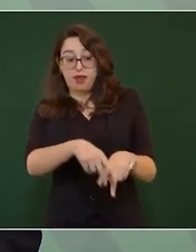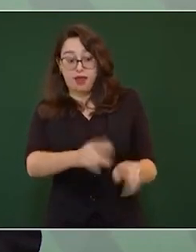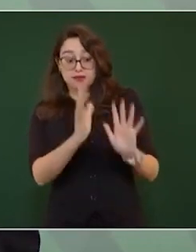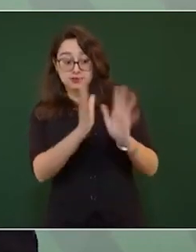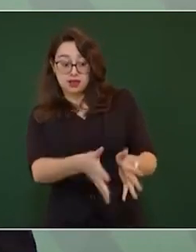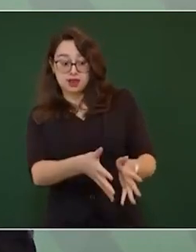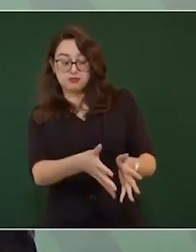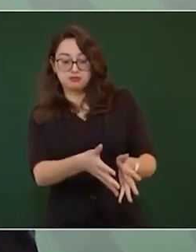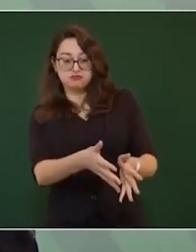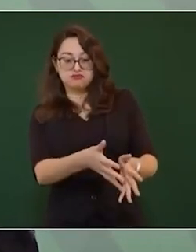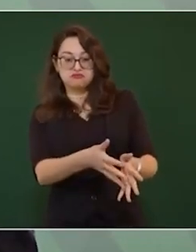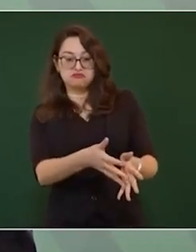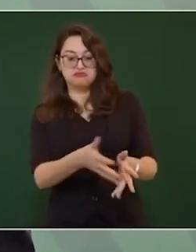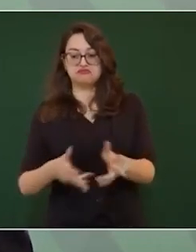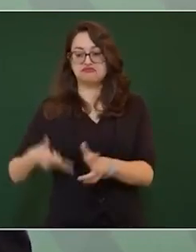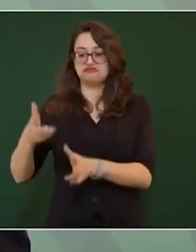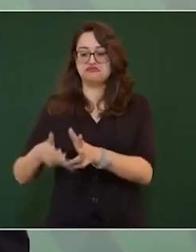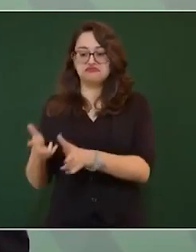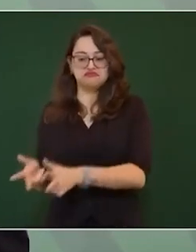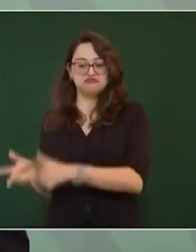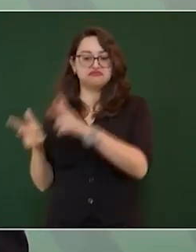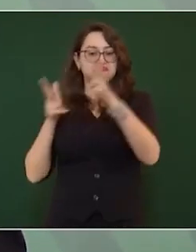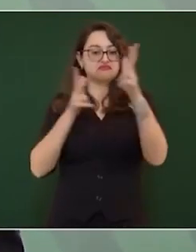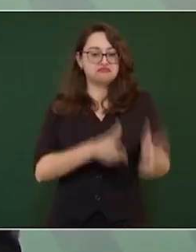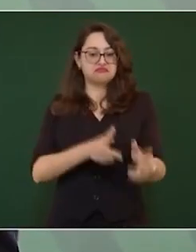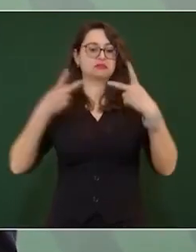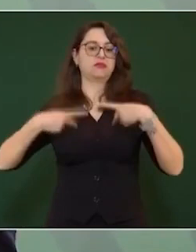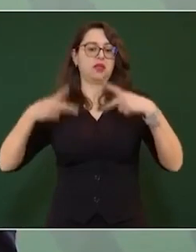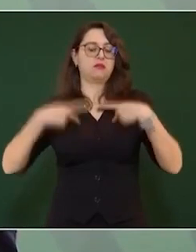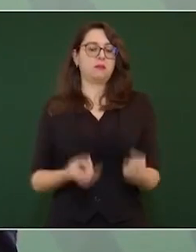vía para trenes de pasajeros.